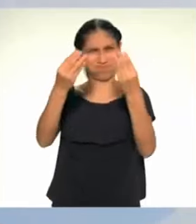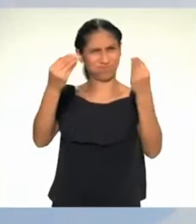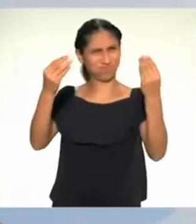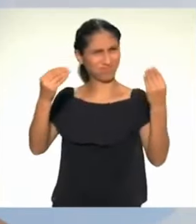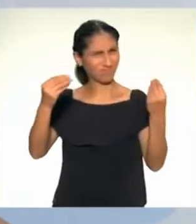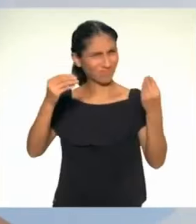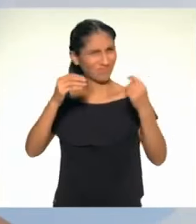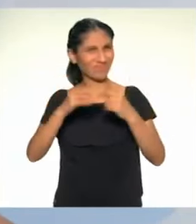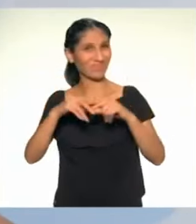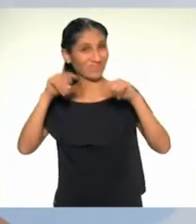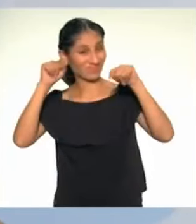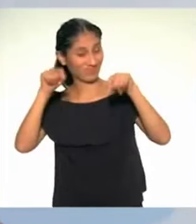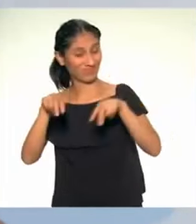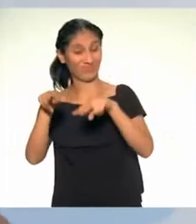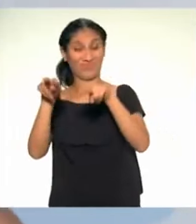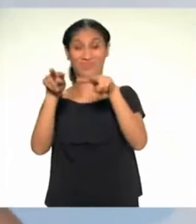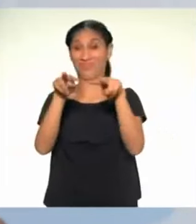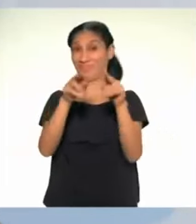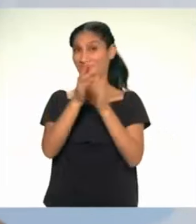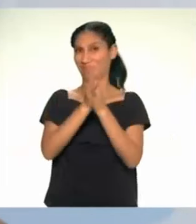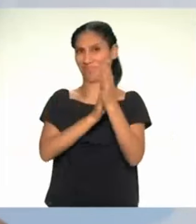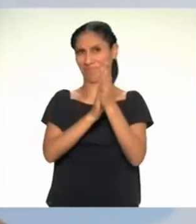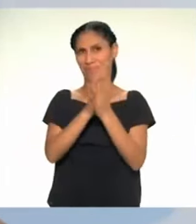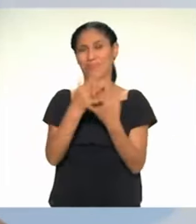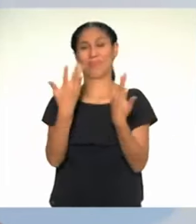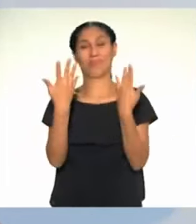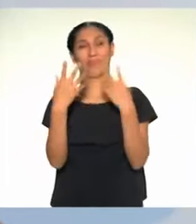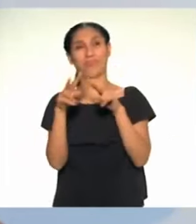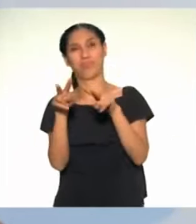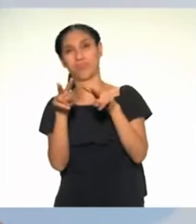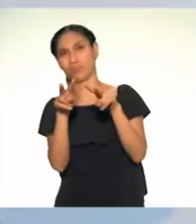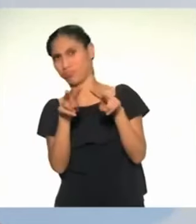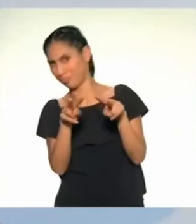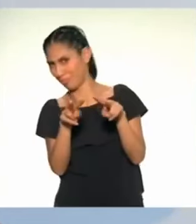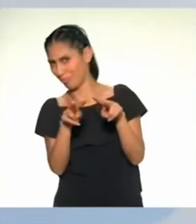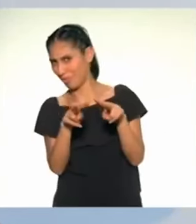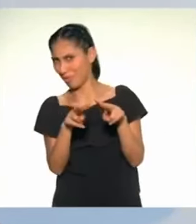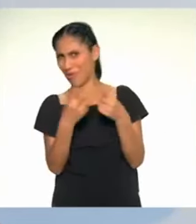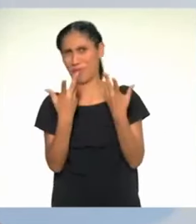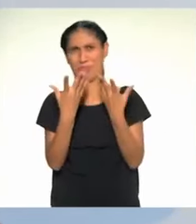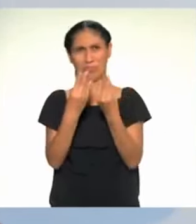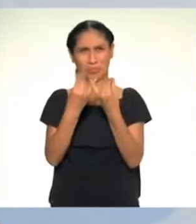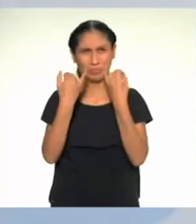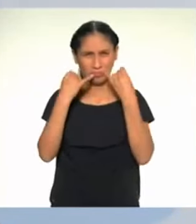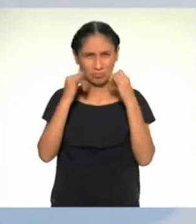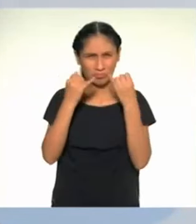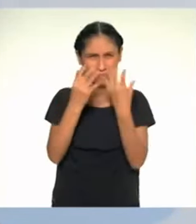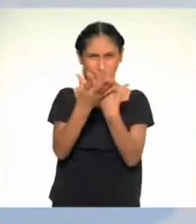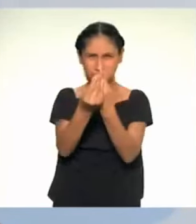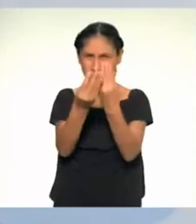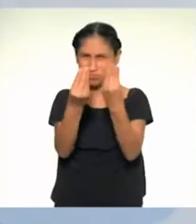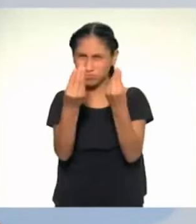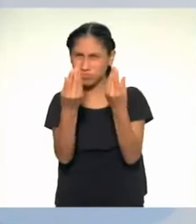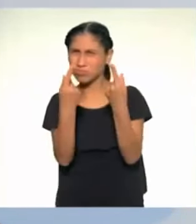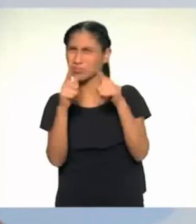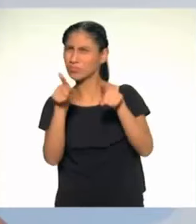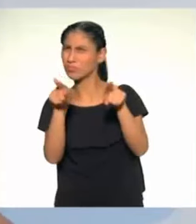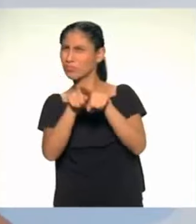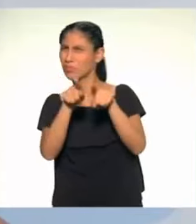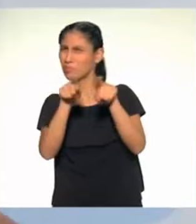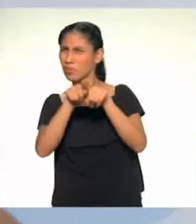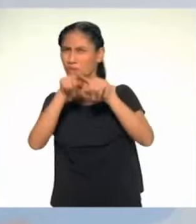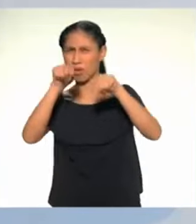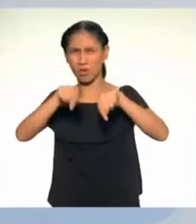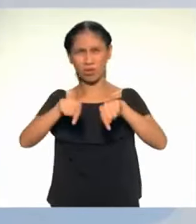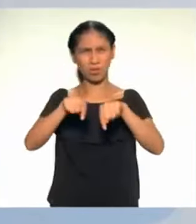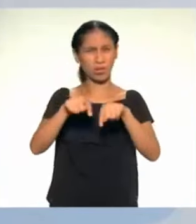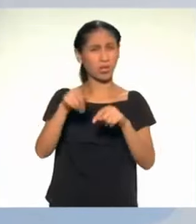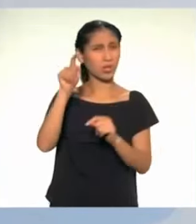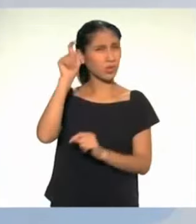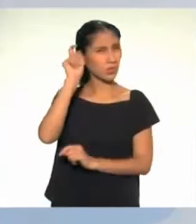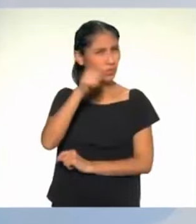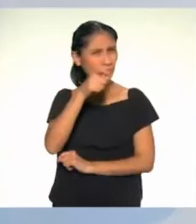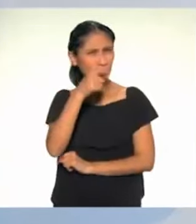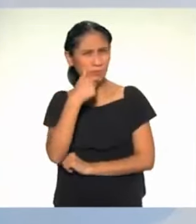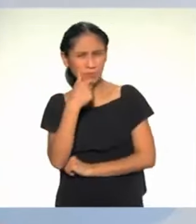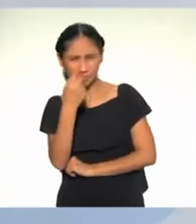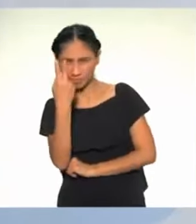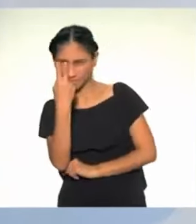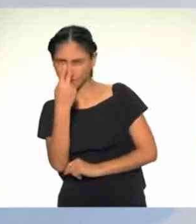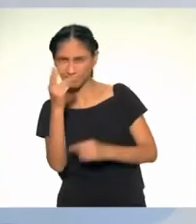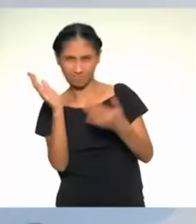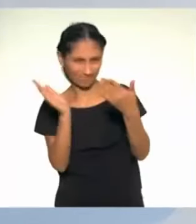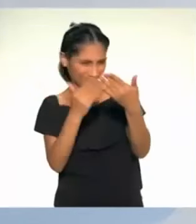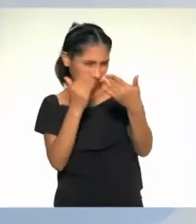Ahora sí, Gugliana, se pasó con la cantidad de datos. Y hablando de datos, justo encontré